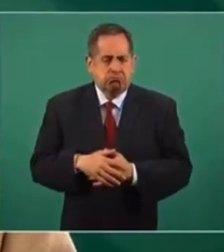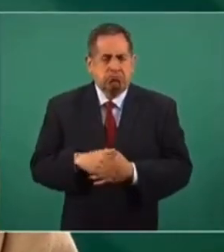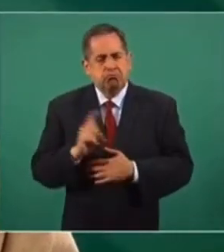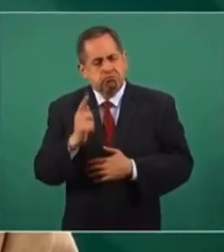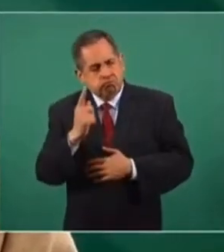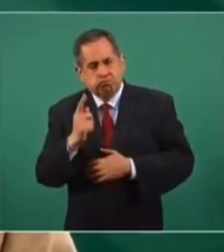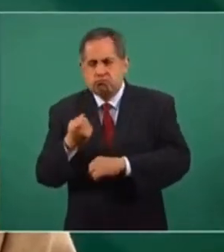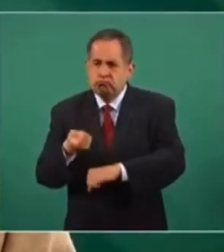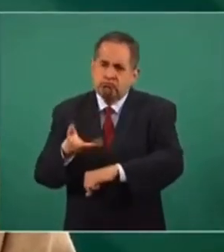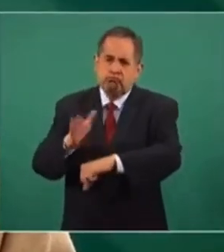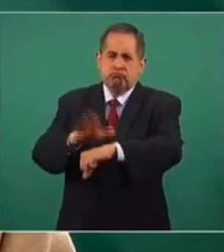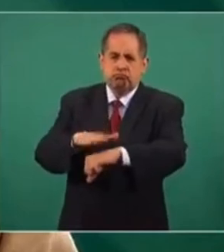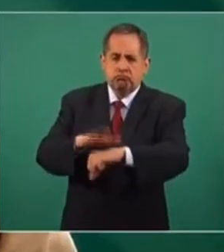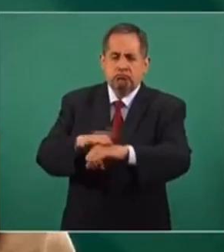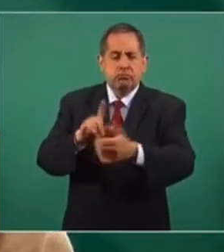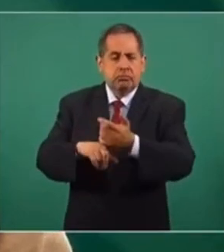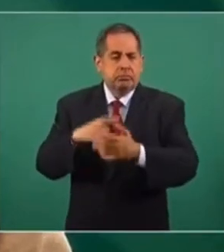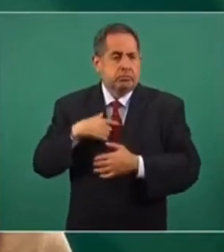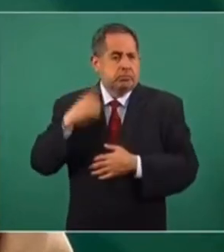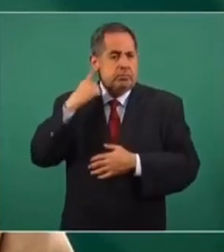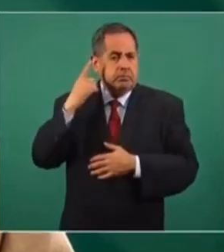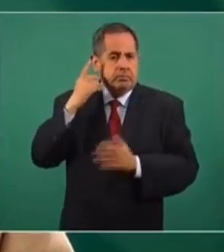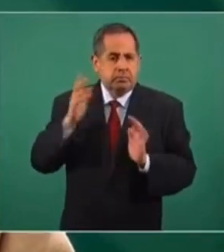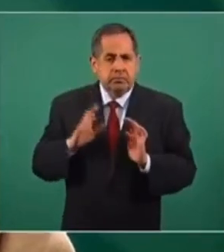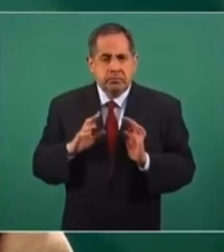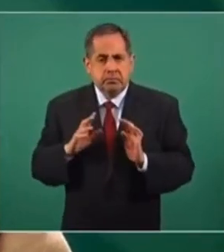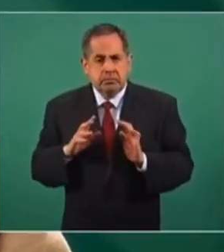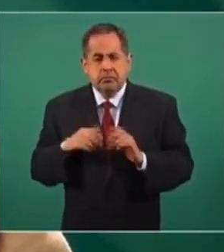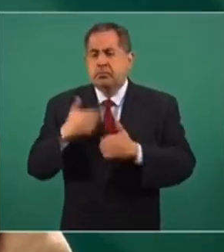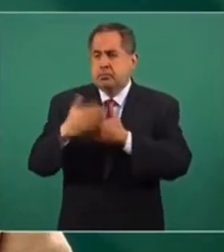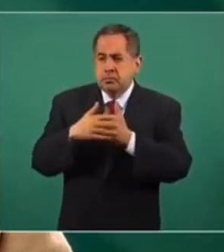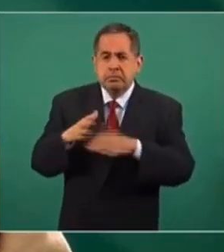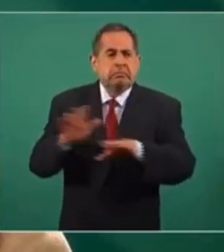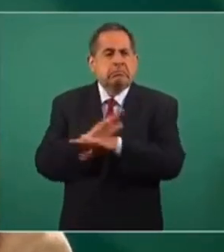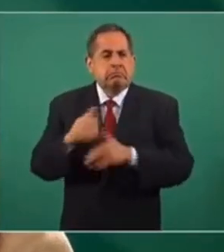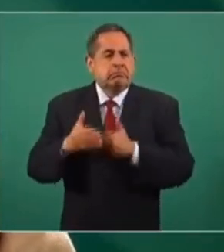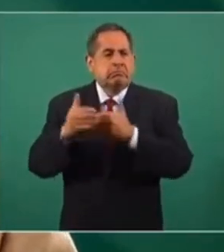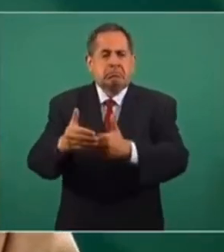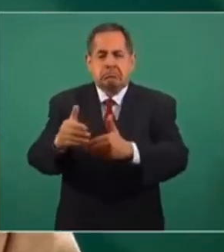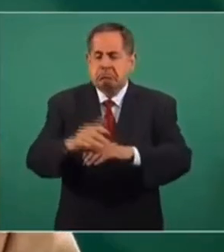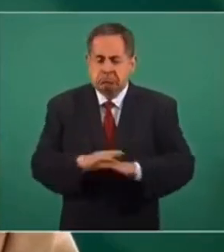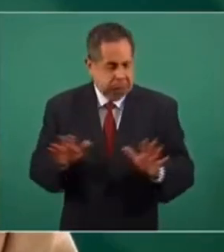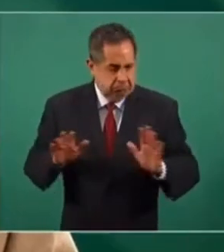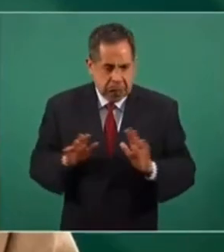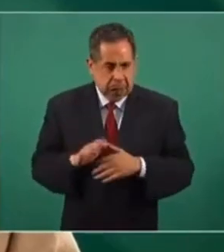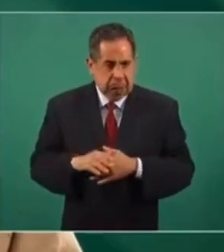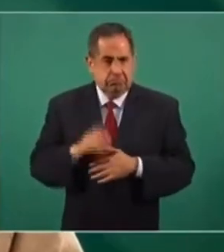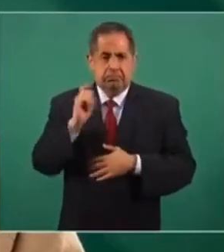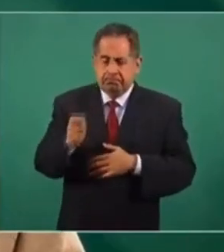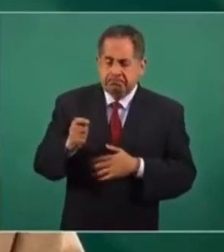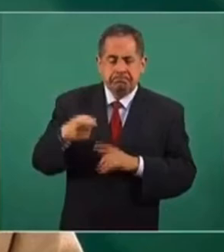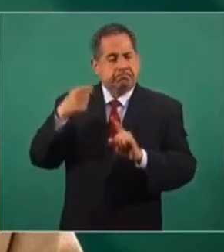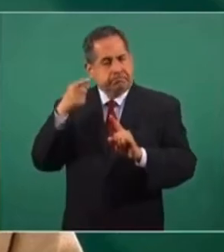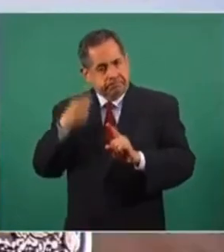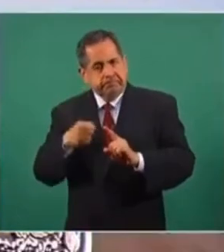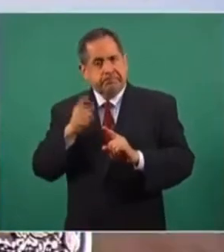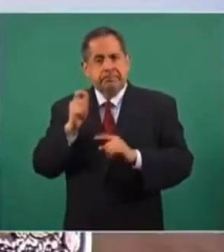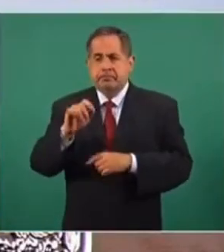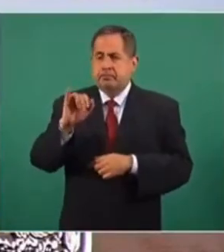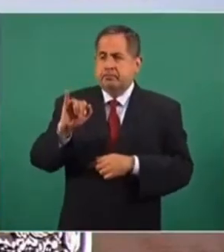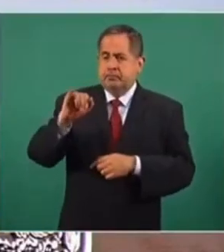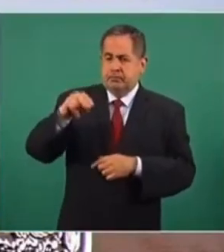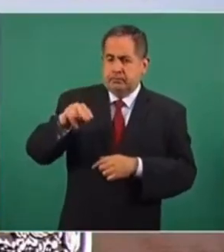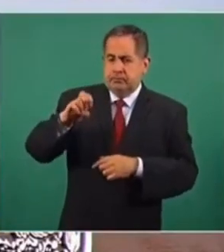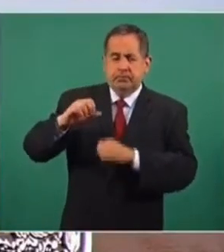llamado, tengo yo conocimiento, ni por qué decirles que se van a aplazar o que se quieren aplazar, de ninguna manera. El tema es del INE